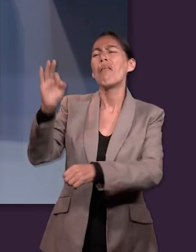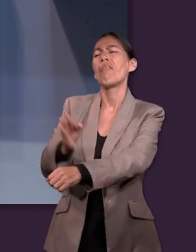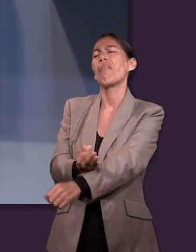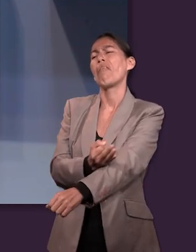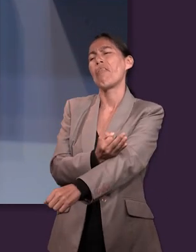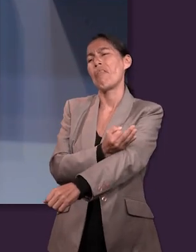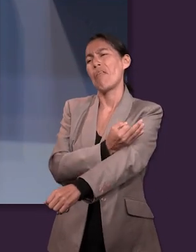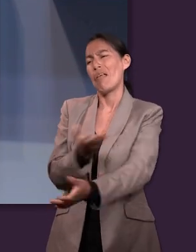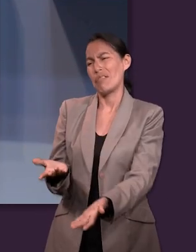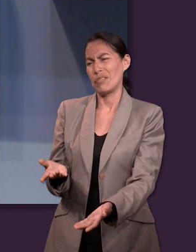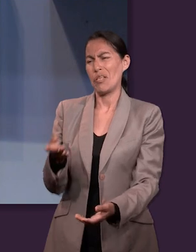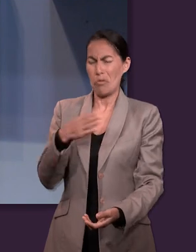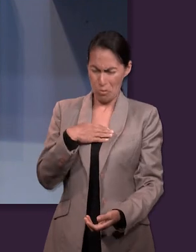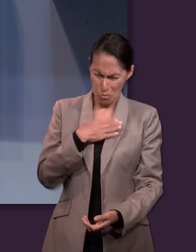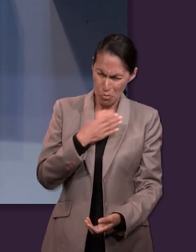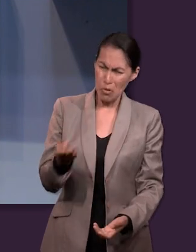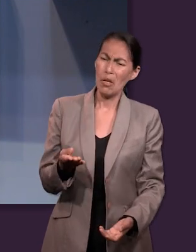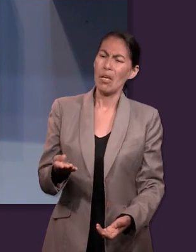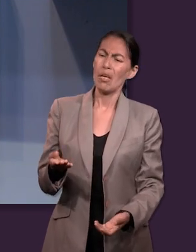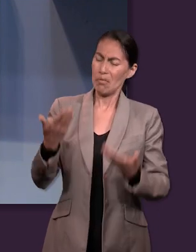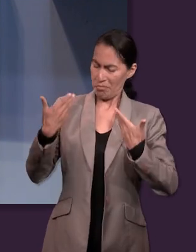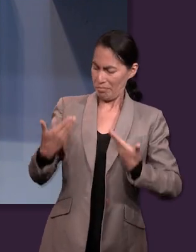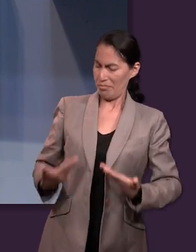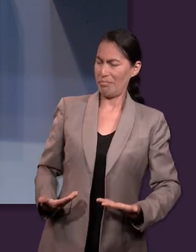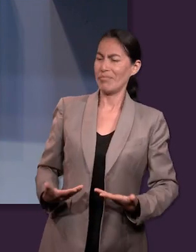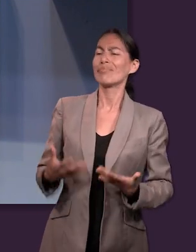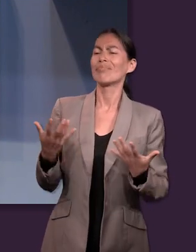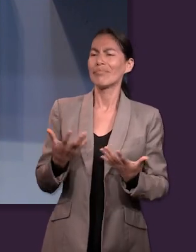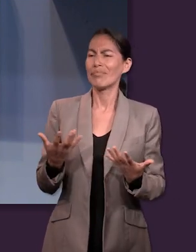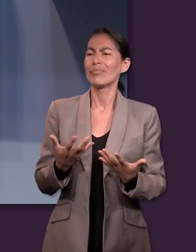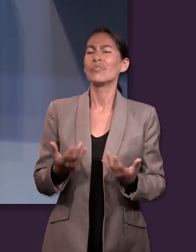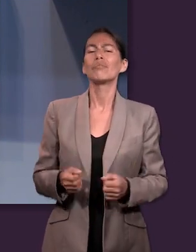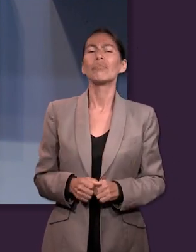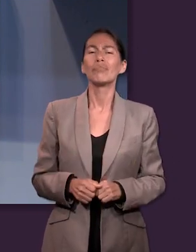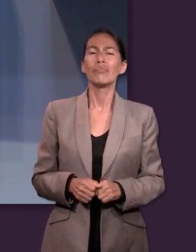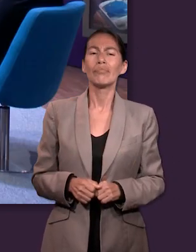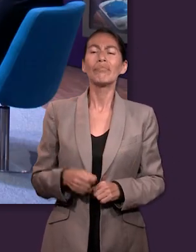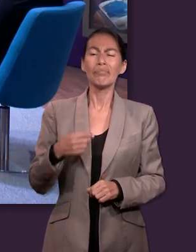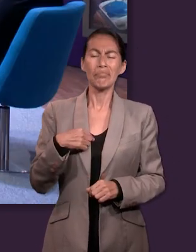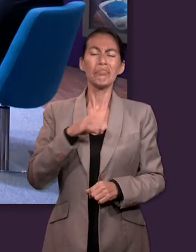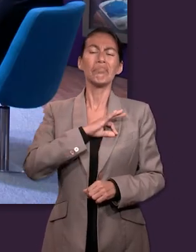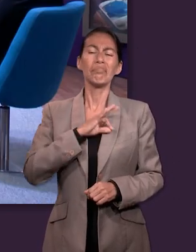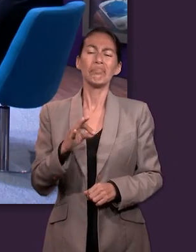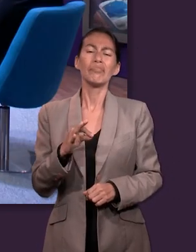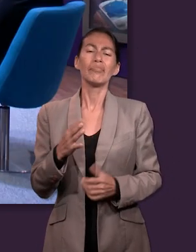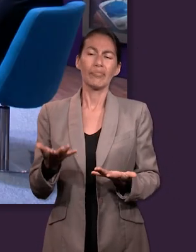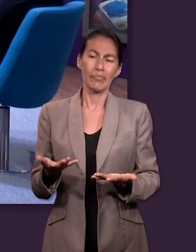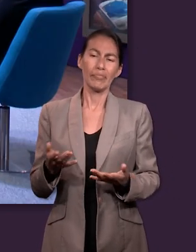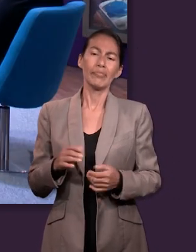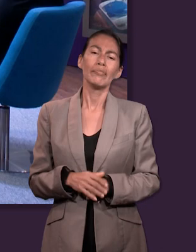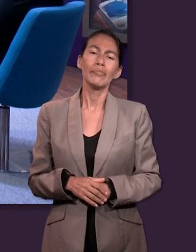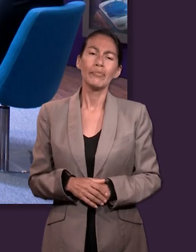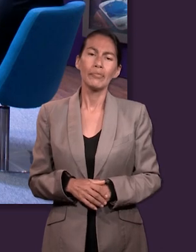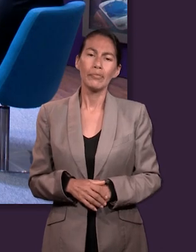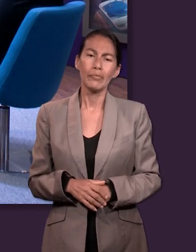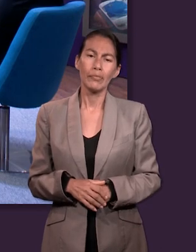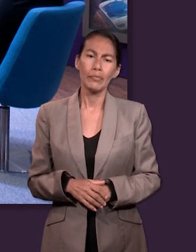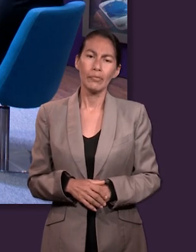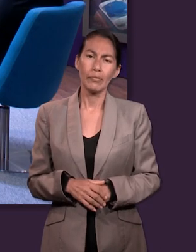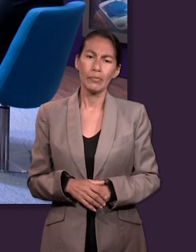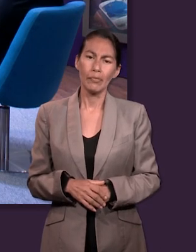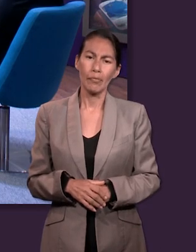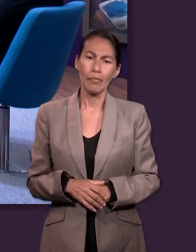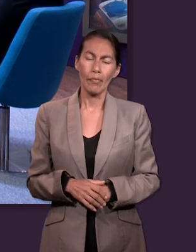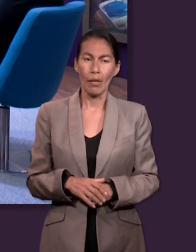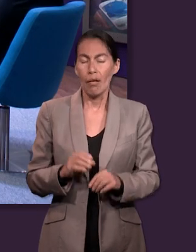y yo, dentro de lo que cabe, soy una buena persona, soy, mira lo que he logrado, mira lo que soy. Yo también puedo